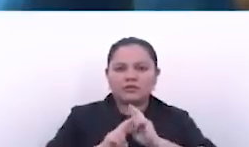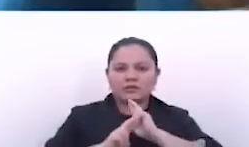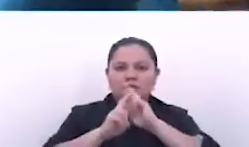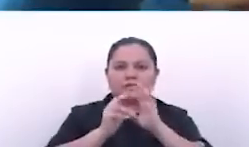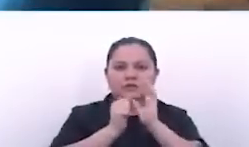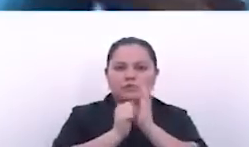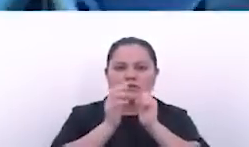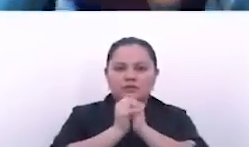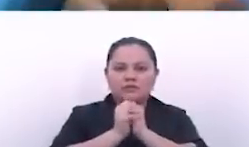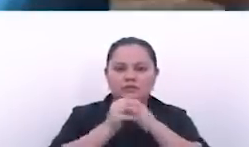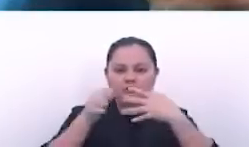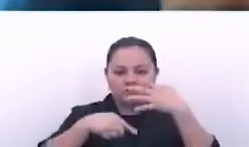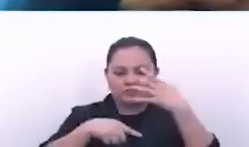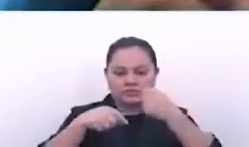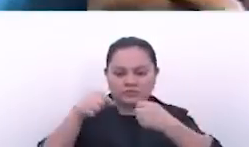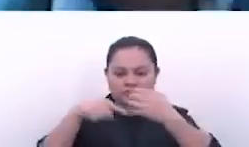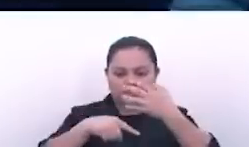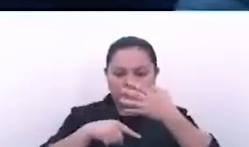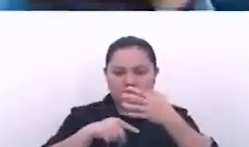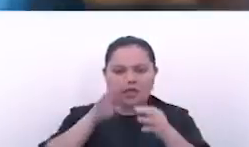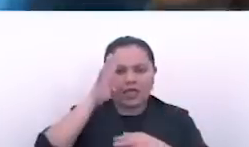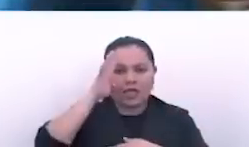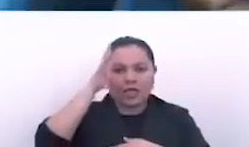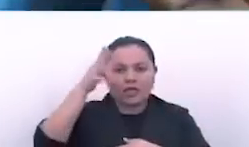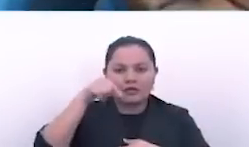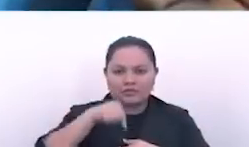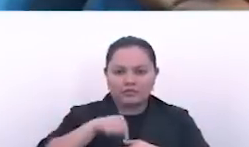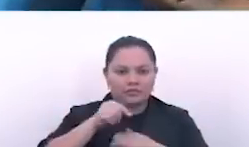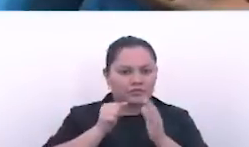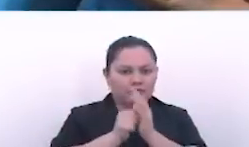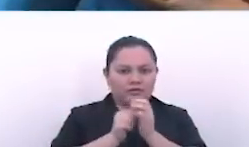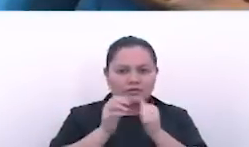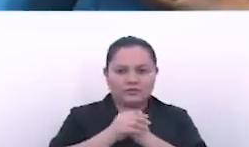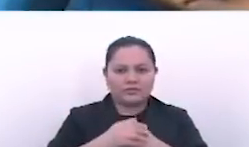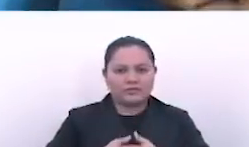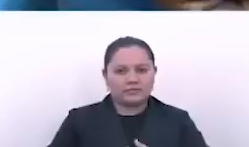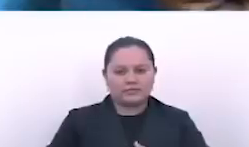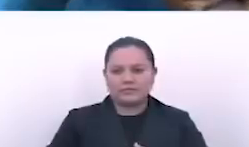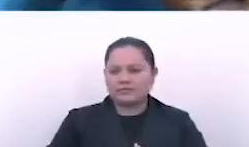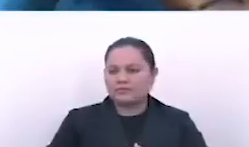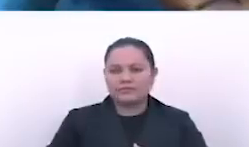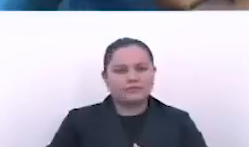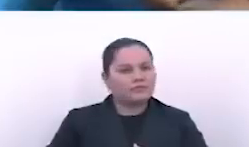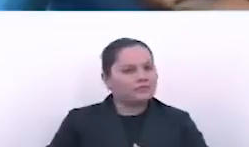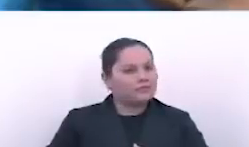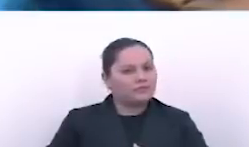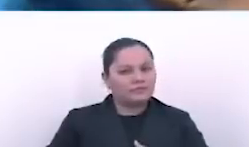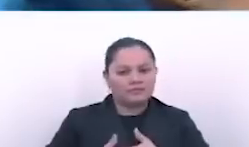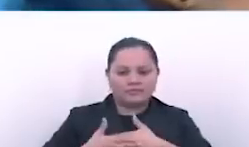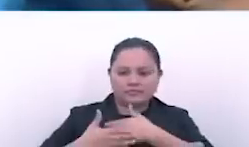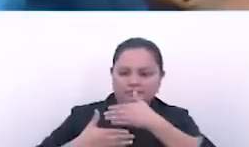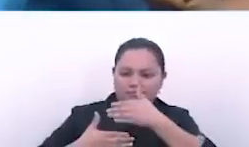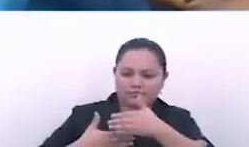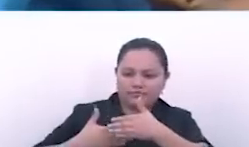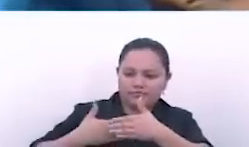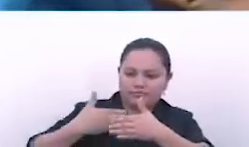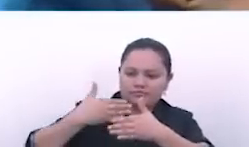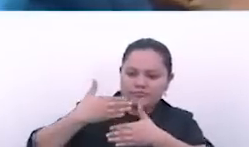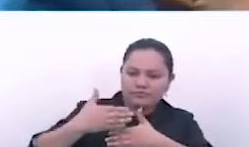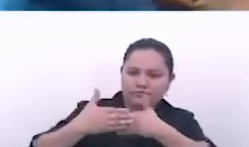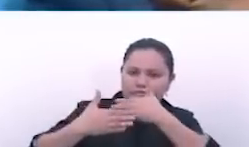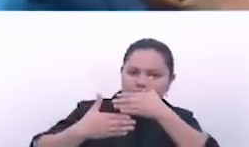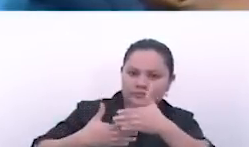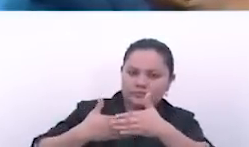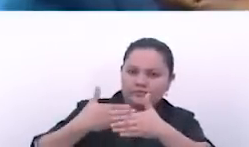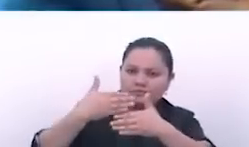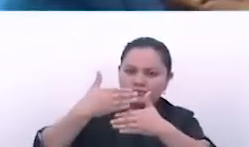problemas a los agricultores porque eso es falso, que el problema es hoy, hombre. Esto es un proceso, es